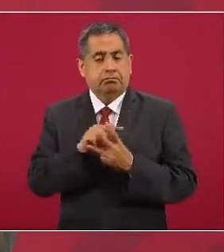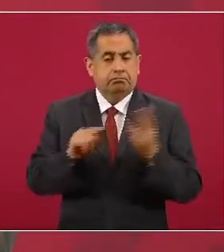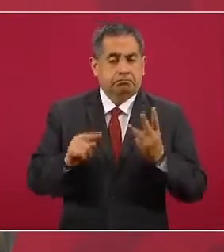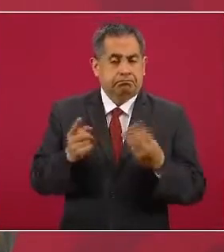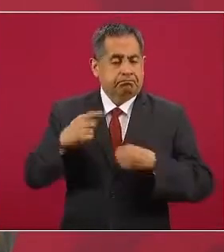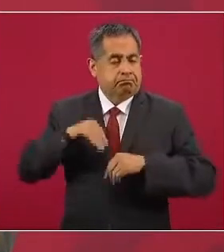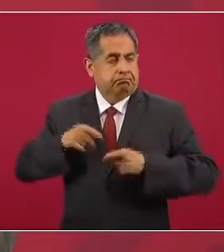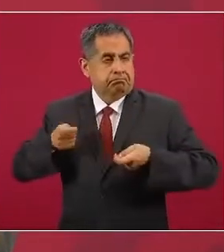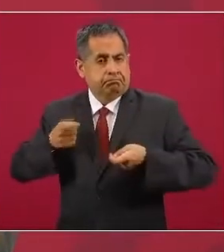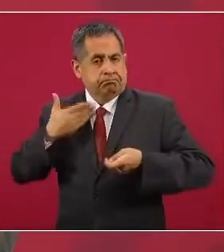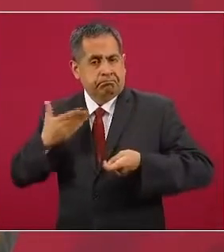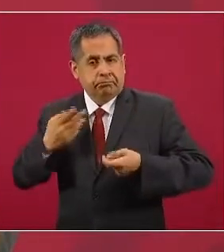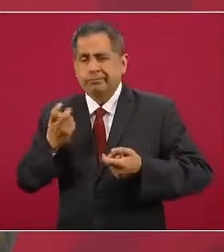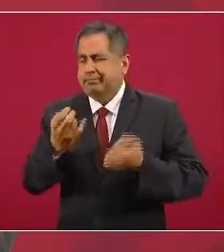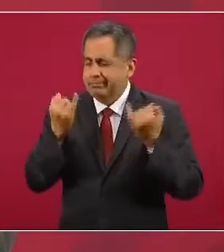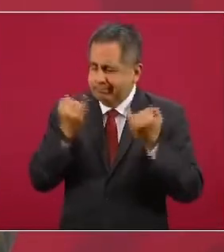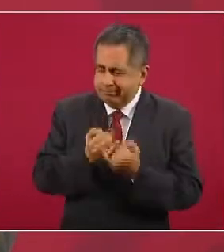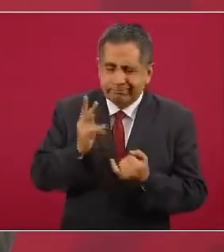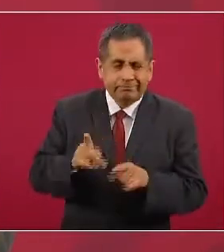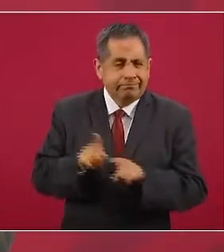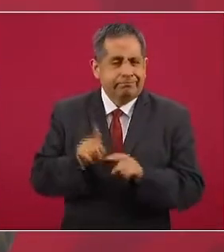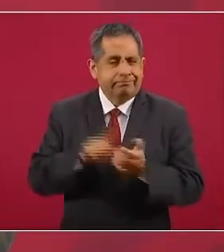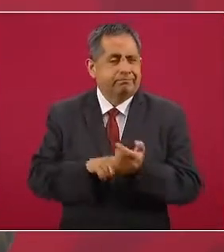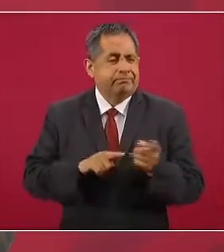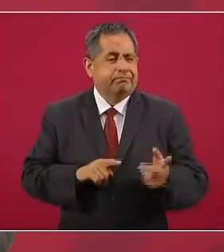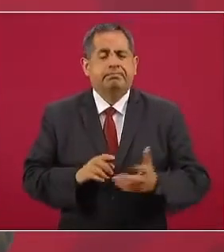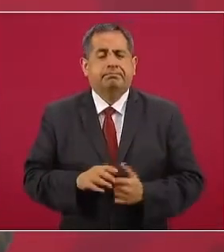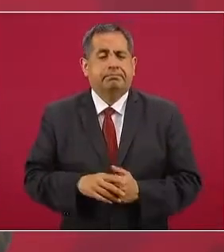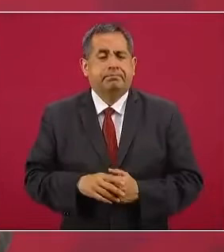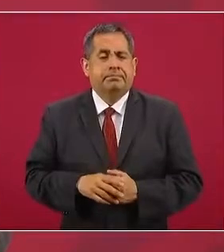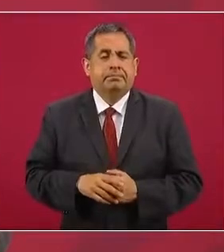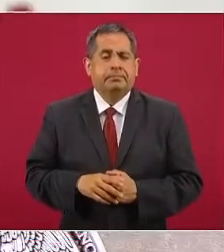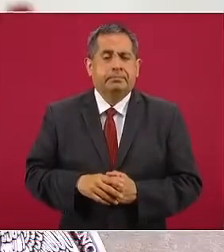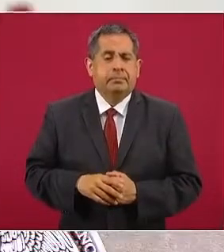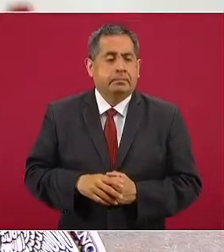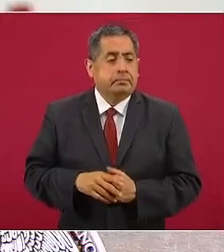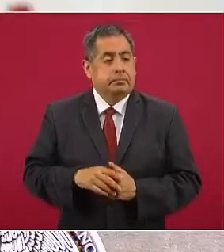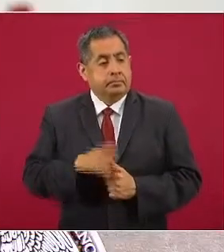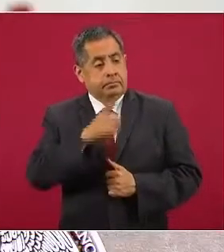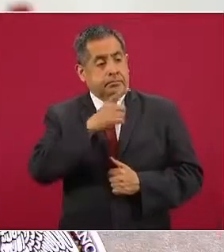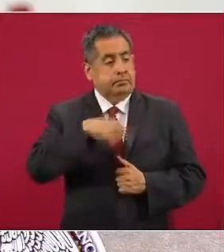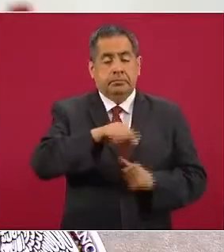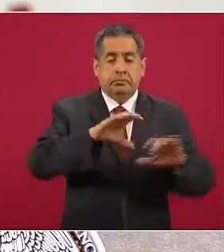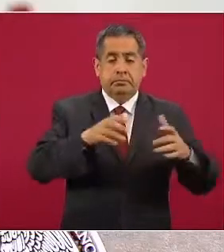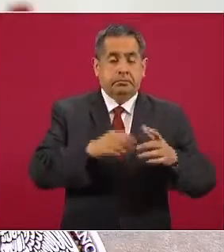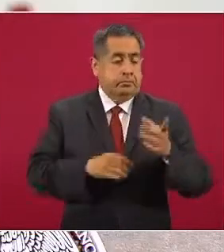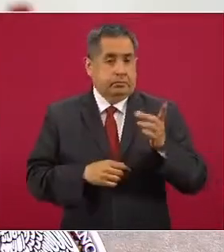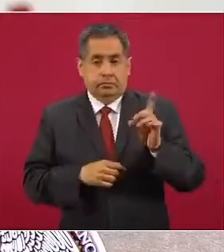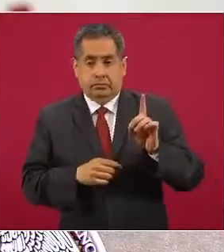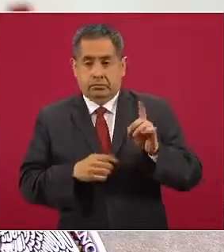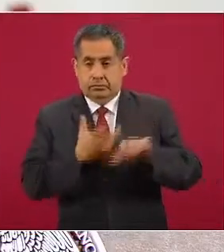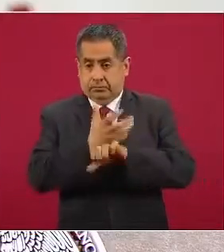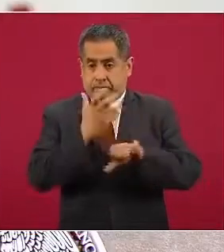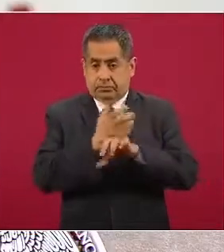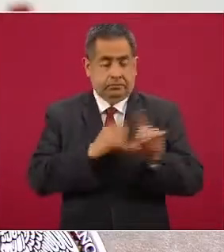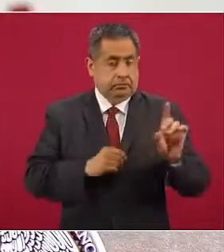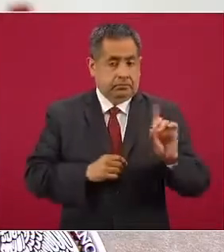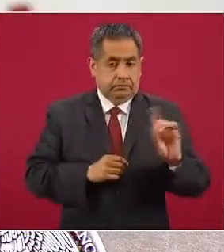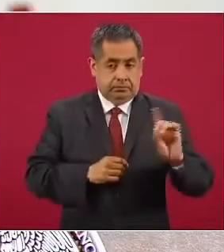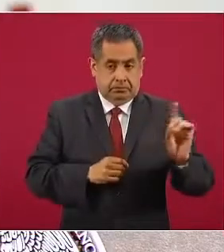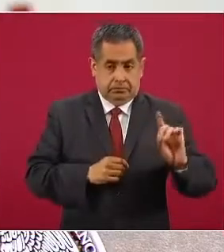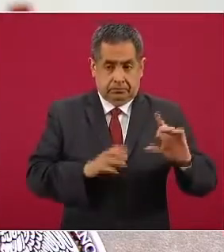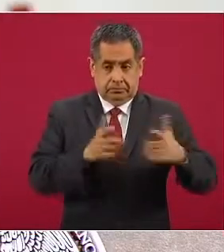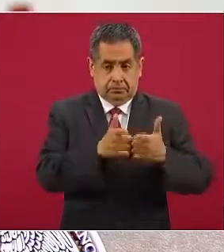Entonces, con los demócratas, en el caso de que